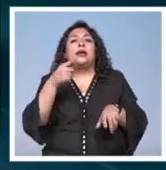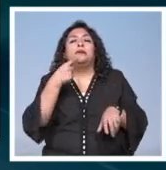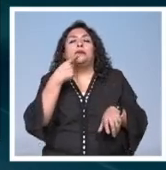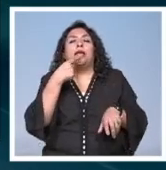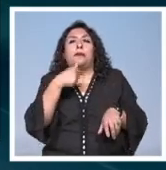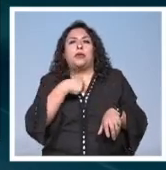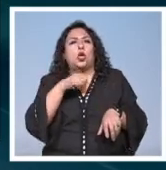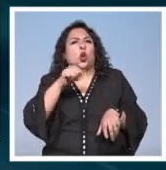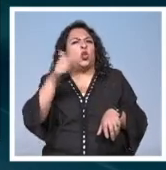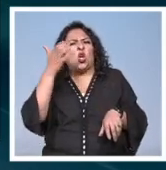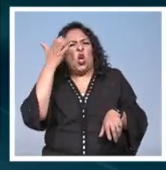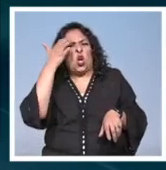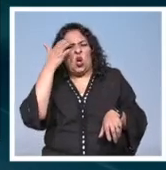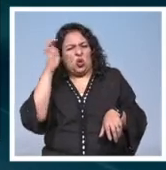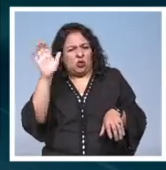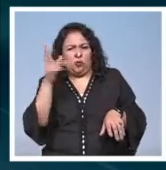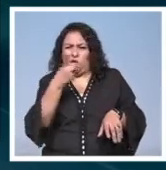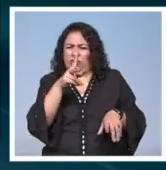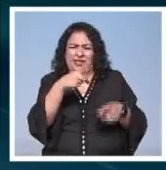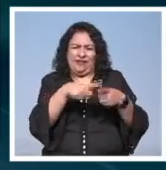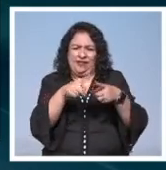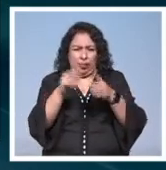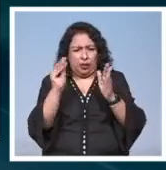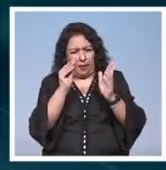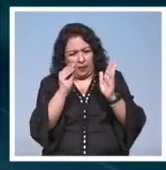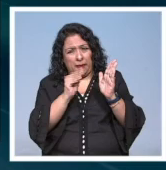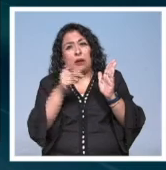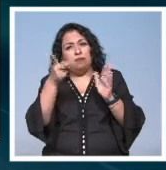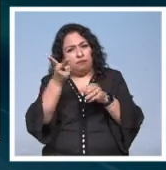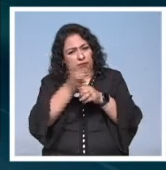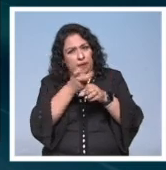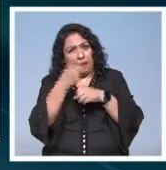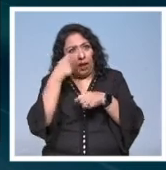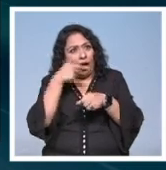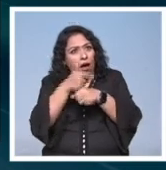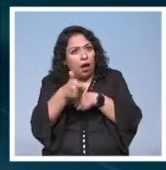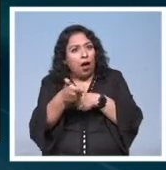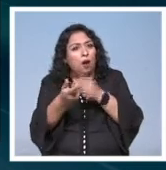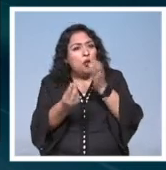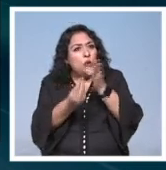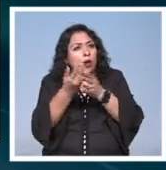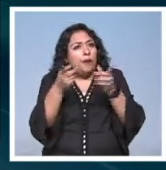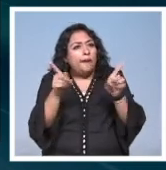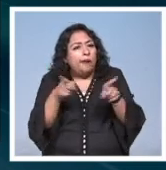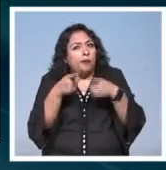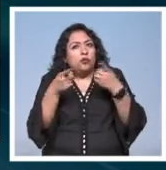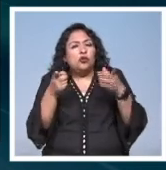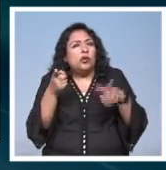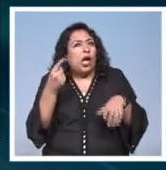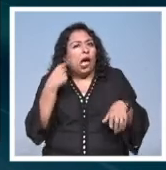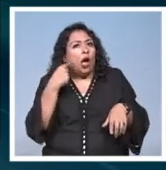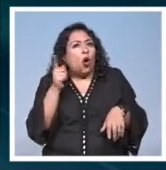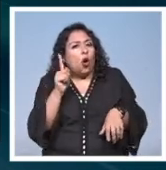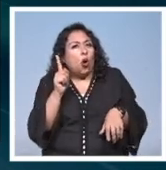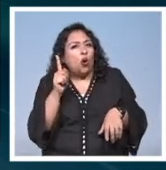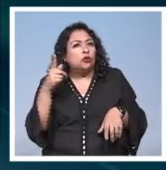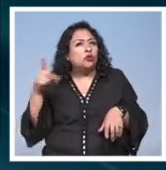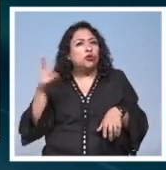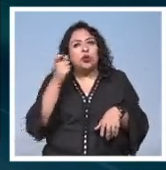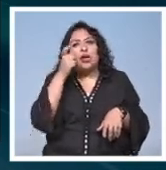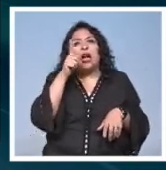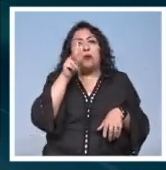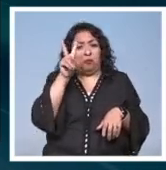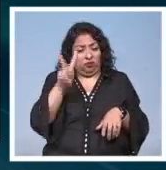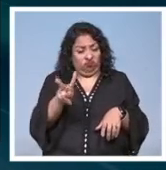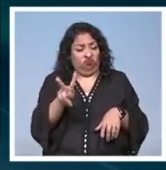los menos conocidos entonces yo creo que también es una invitación para hacer un descubrimiento de música que casi no se escucha de Álvaro pero que es